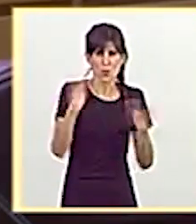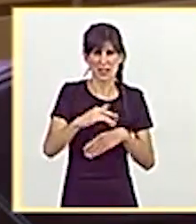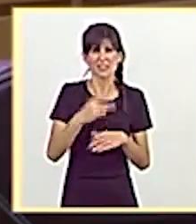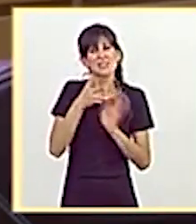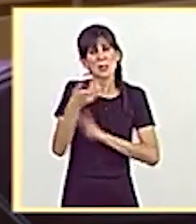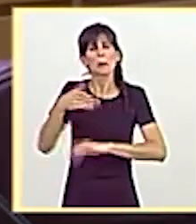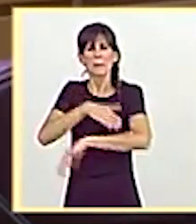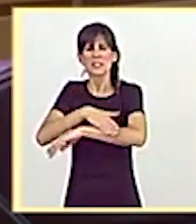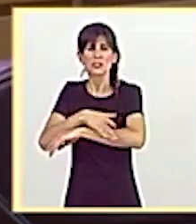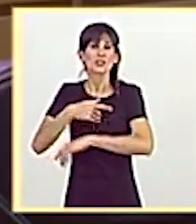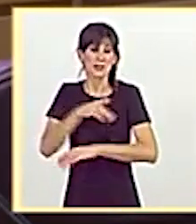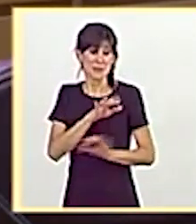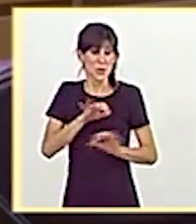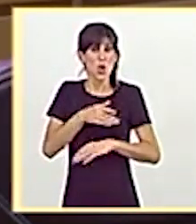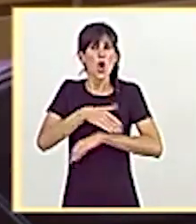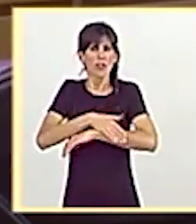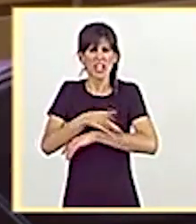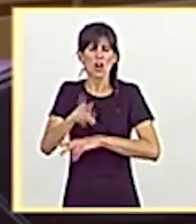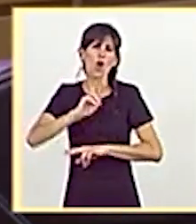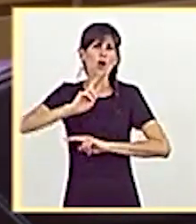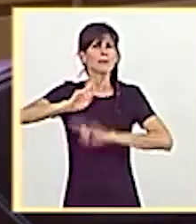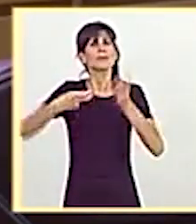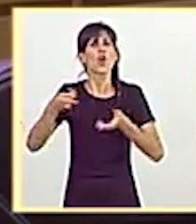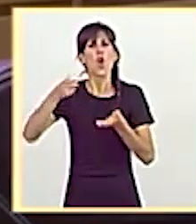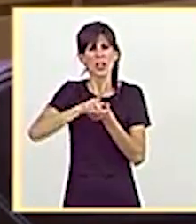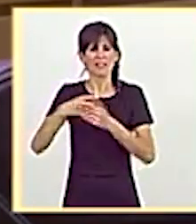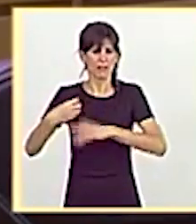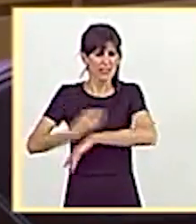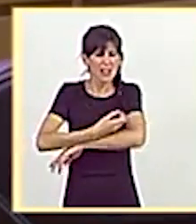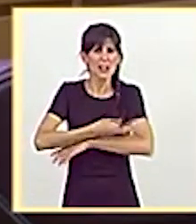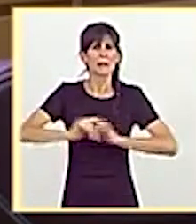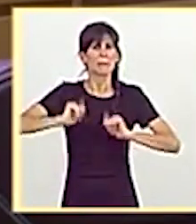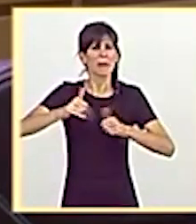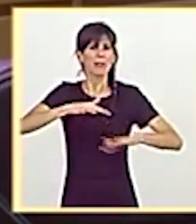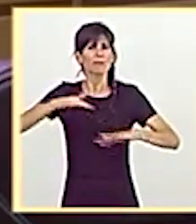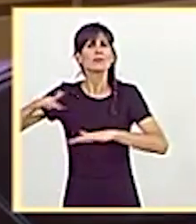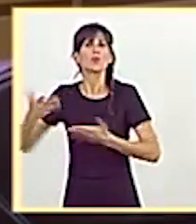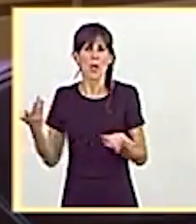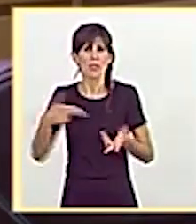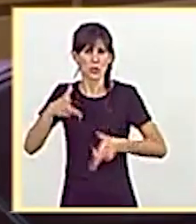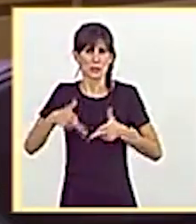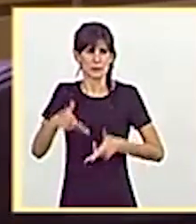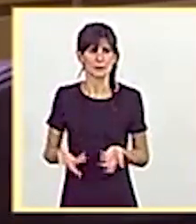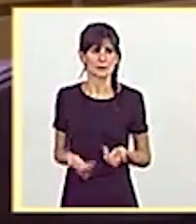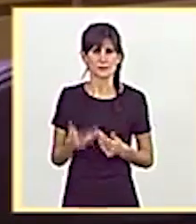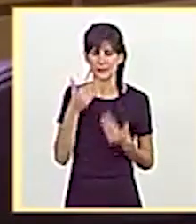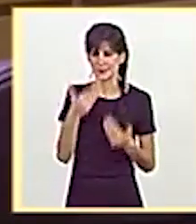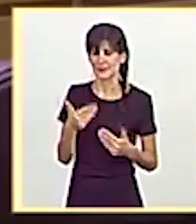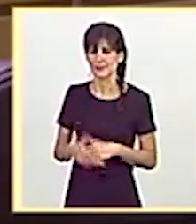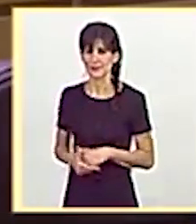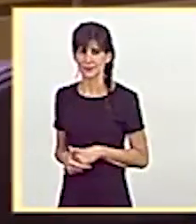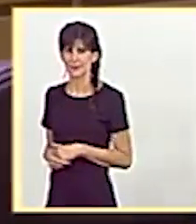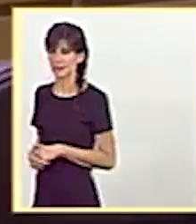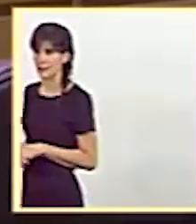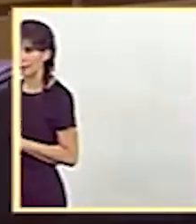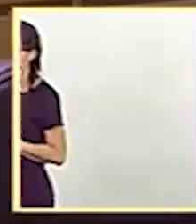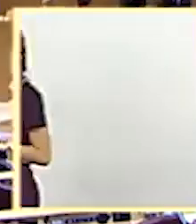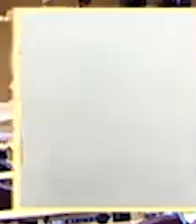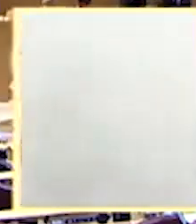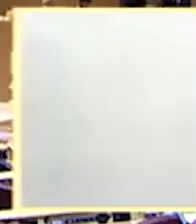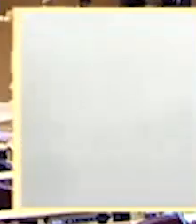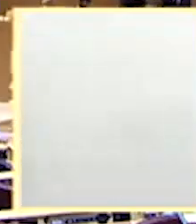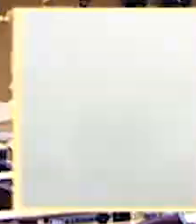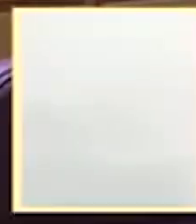¿cuándo tienen previsto el Gobierno restablecer las frecuencias que dan servicio a la comunidad autónoma vasca? Villa Esquerra. Gracias,